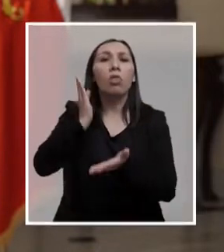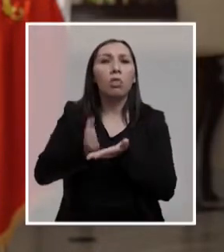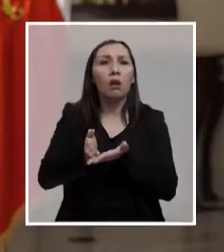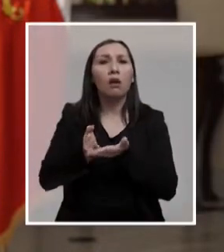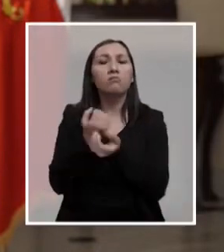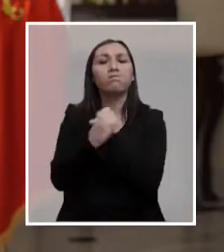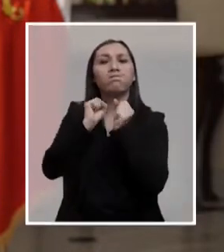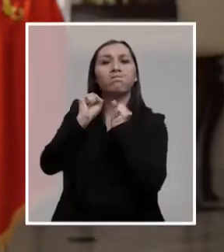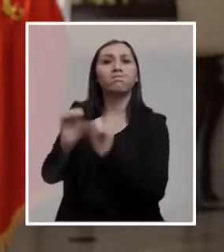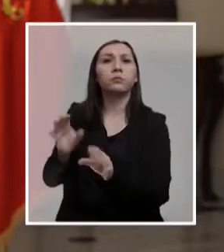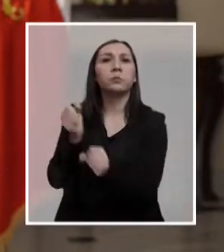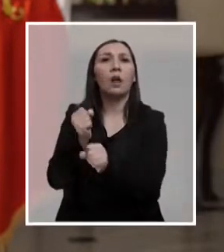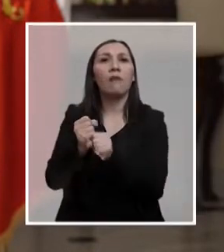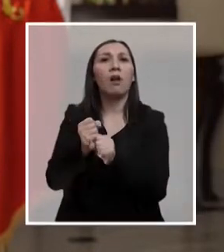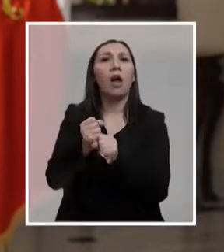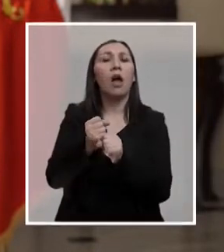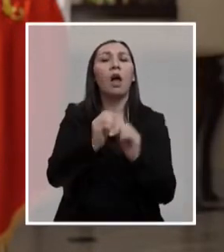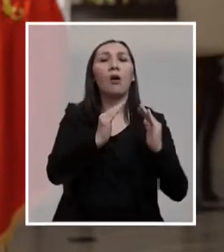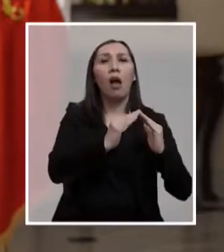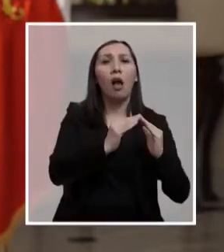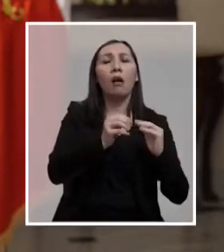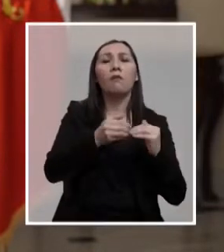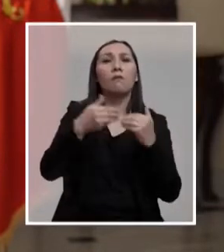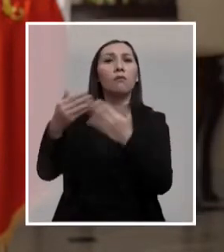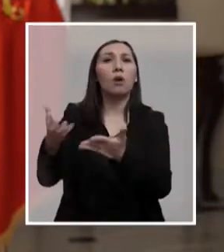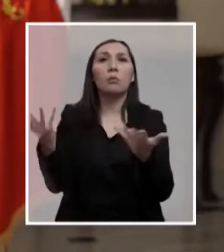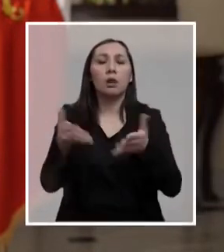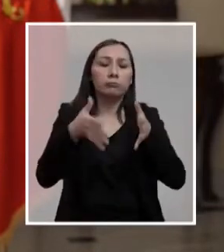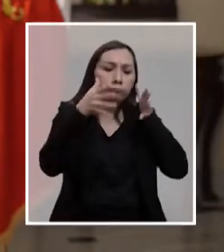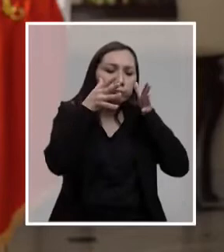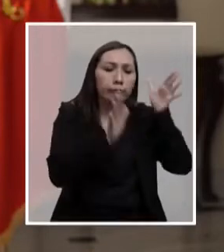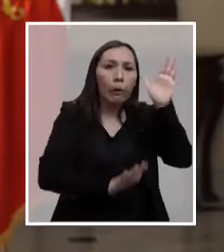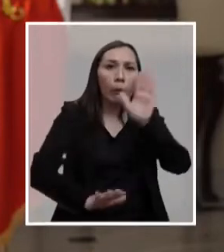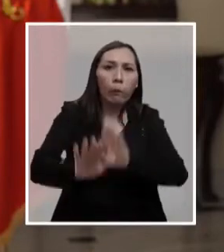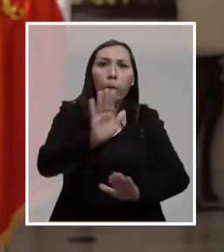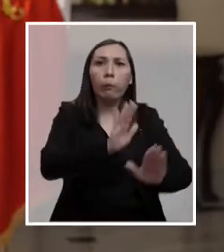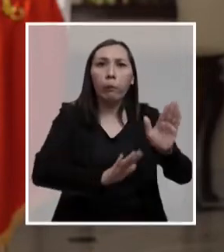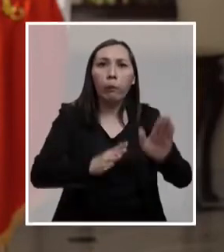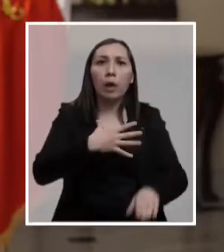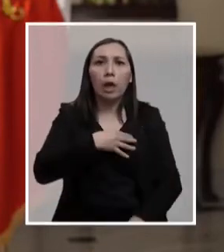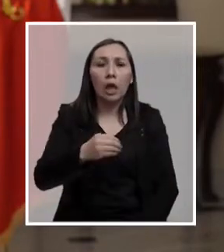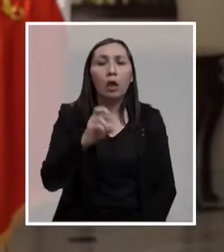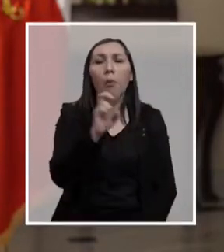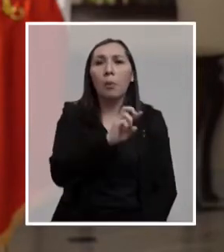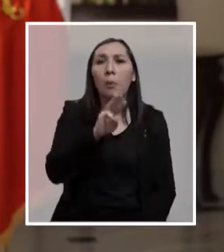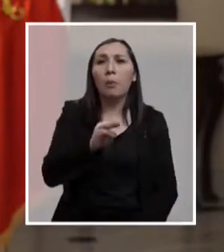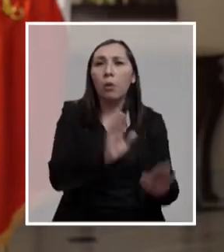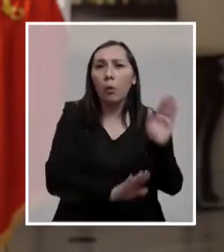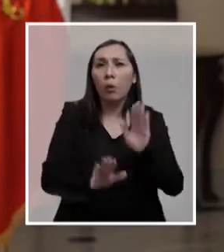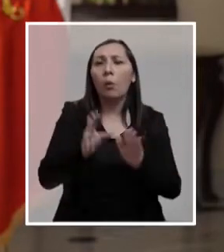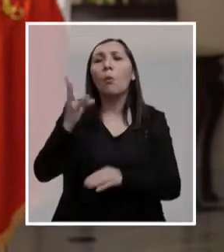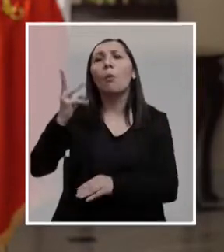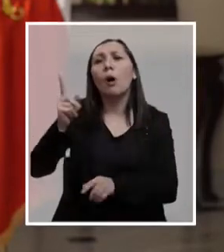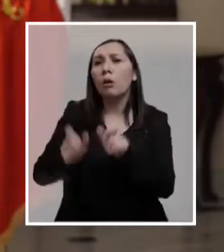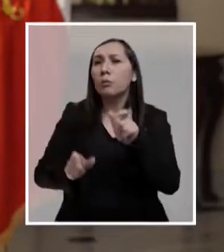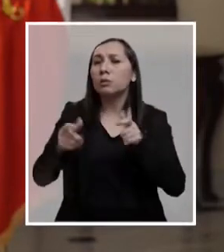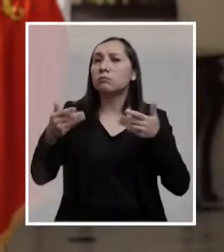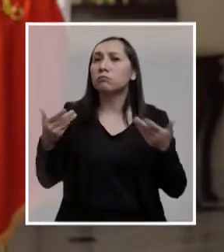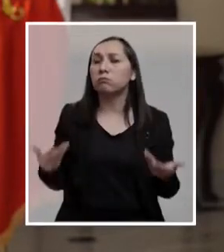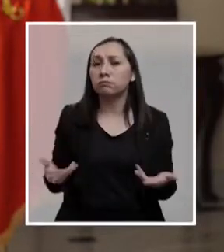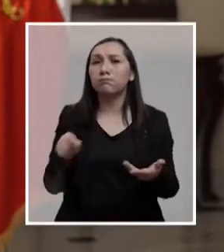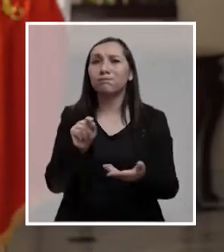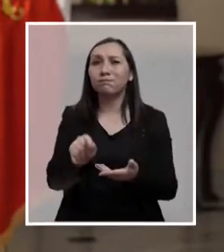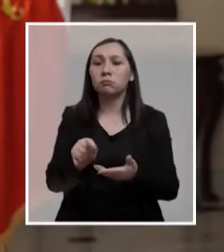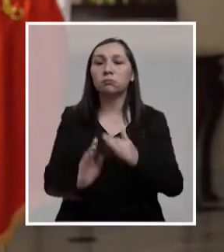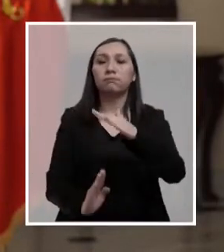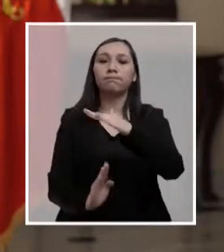renunciar a sus trabajos fuera del hogar por años para dedicarse al cuidado de los hijos o padres? ¿Cuántas personas han tenido que poner